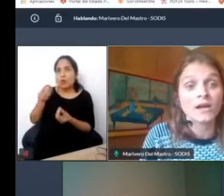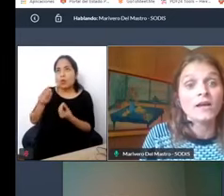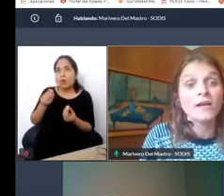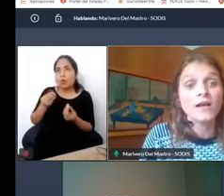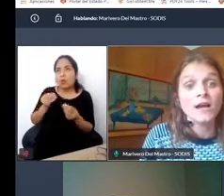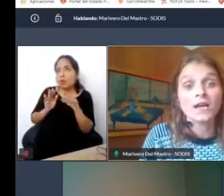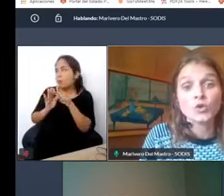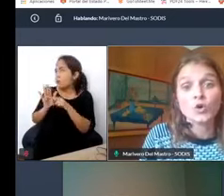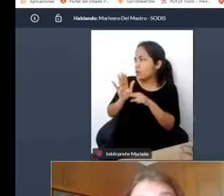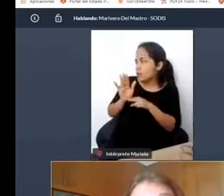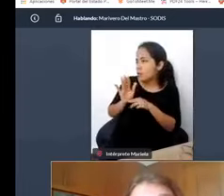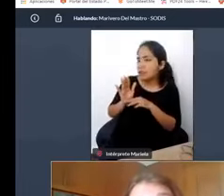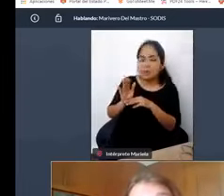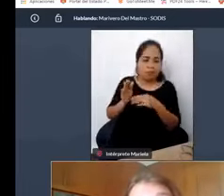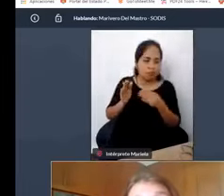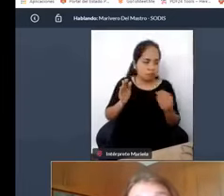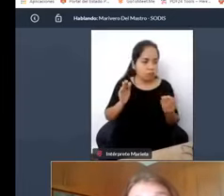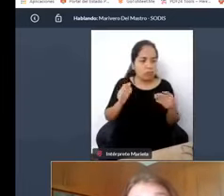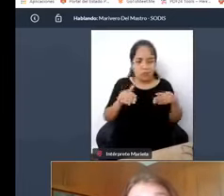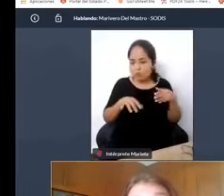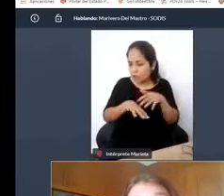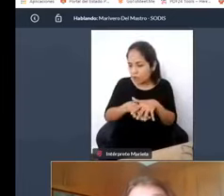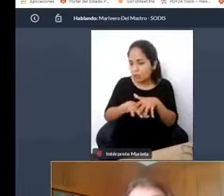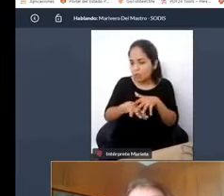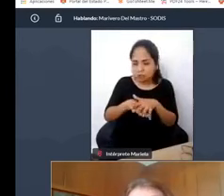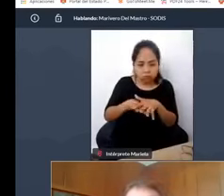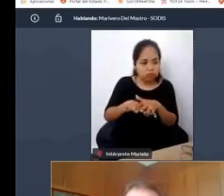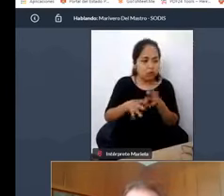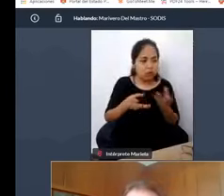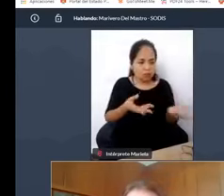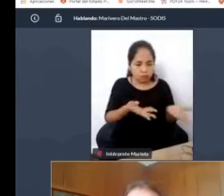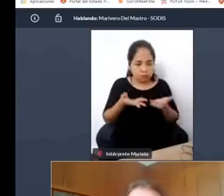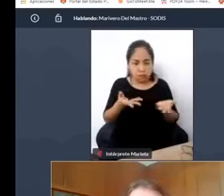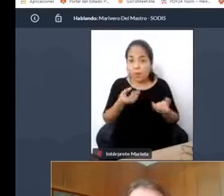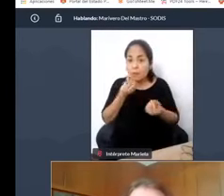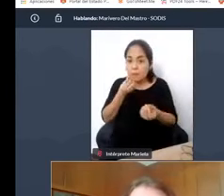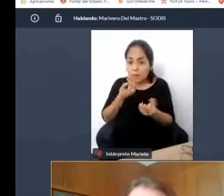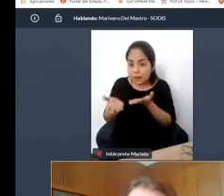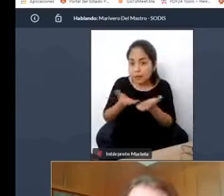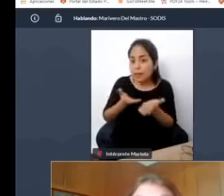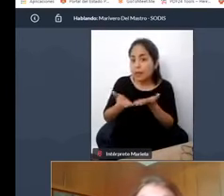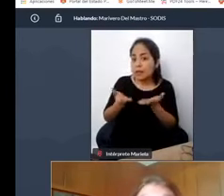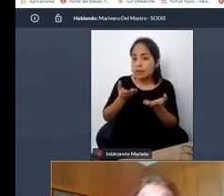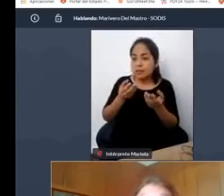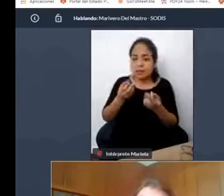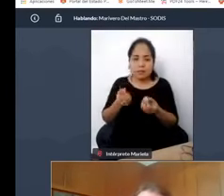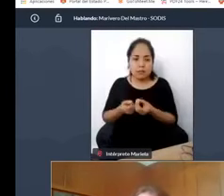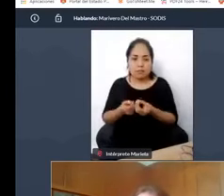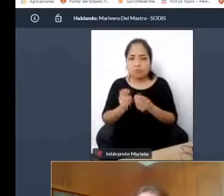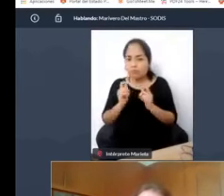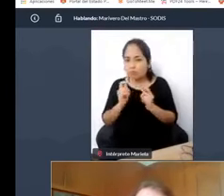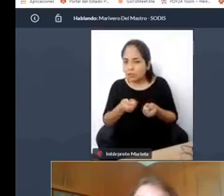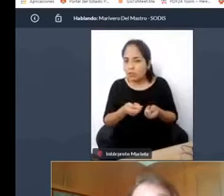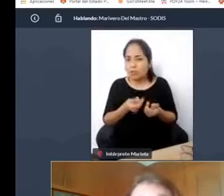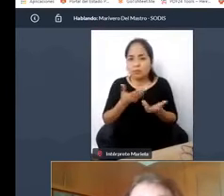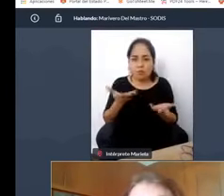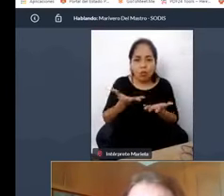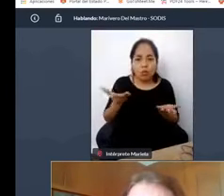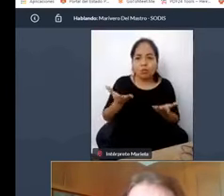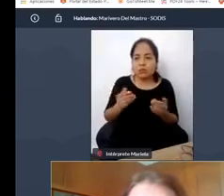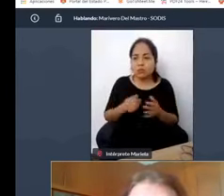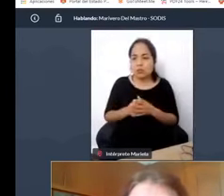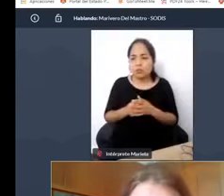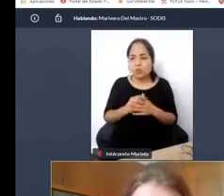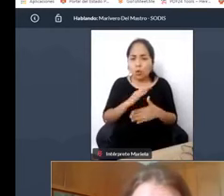las medidas que respondan a entornos, procesos, bienes, productos, servicios, objetos, instrumentos, dispositivos o herramientas accesibles que respondan